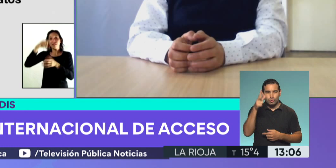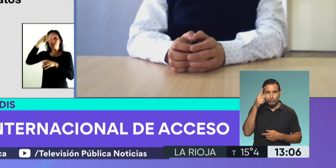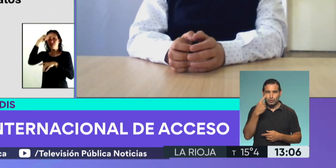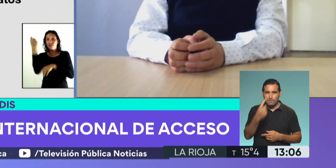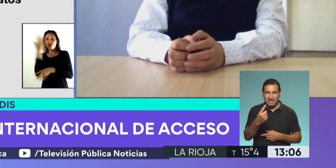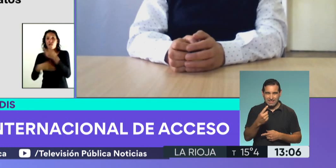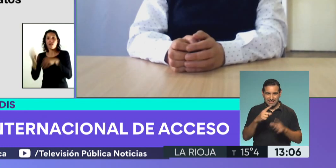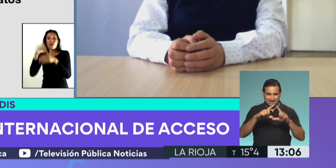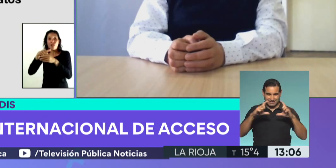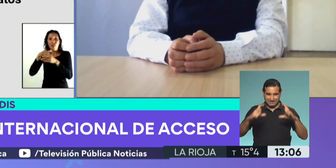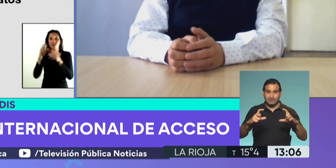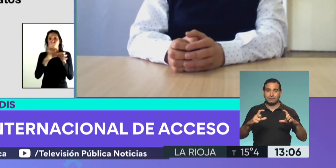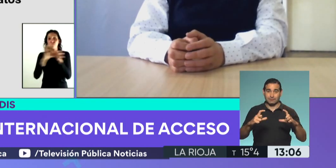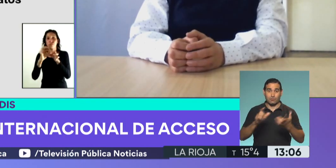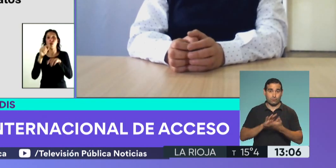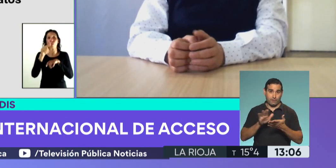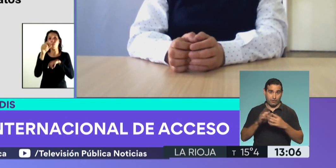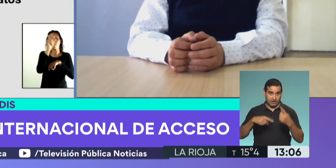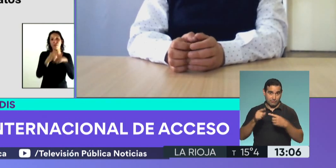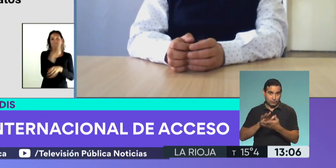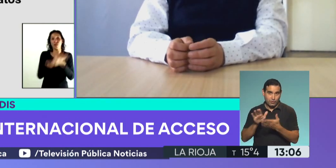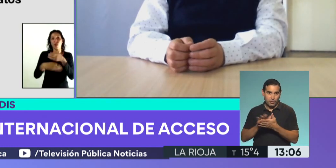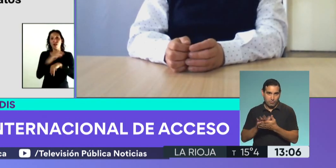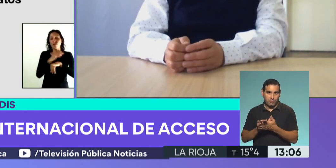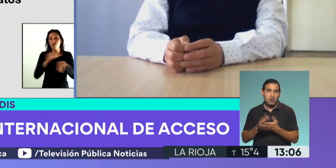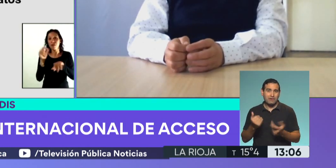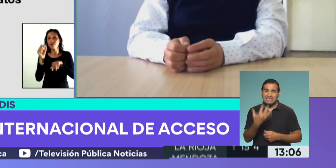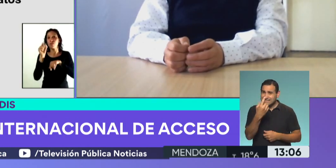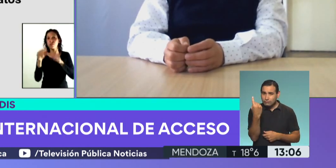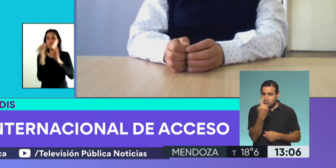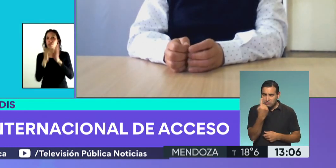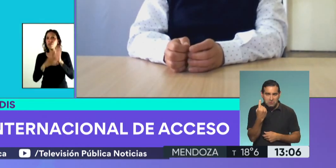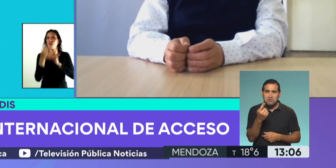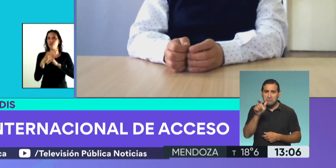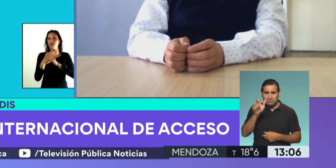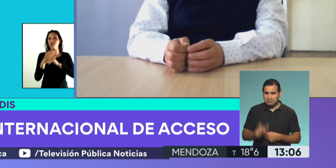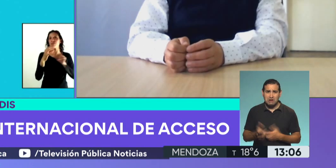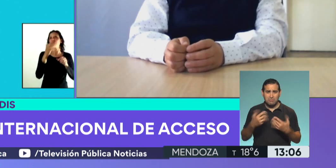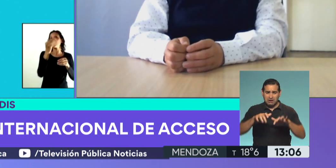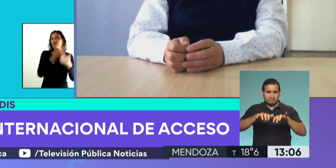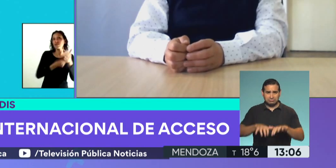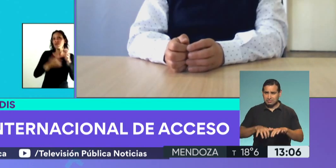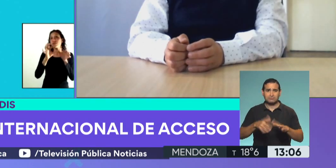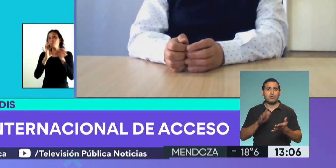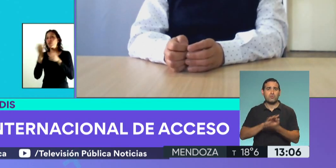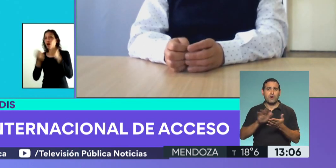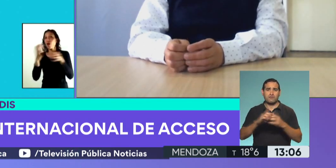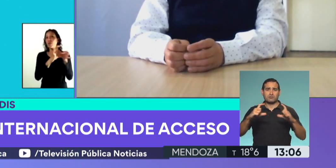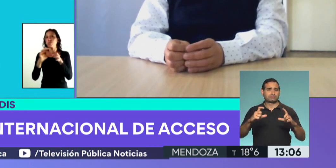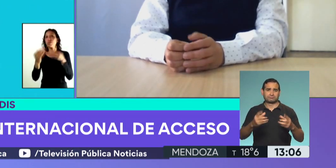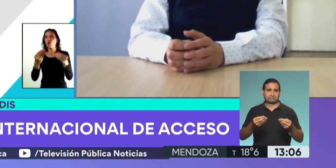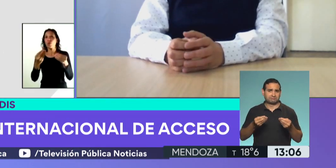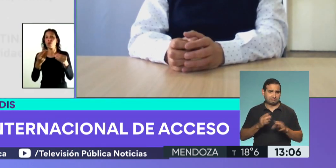.000 símbolos con esta nueva modalidad que permite que en 5 minutos la persona pueda tener ya su nuevo símbolo